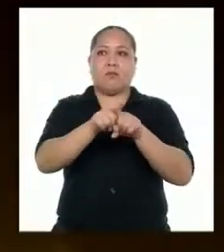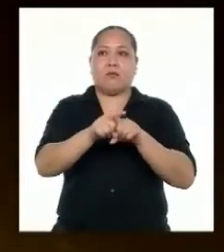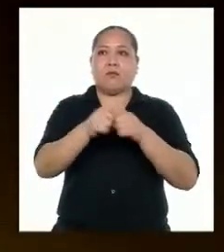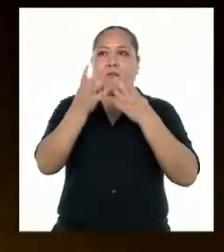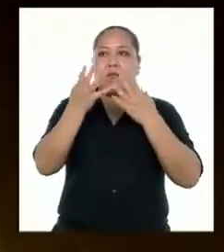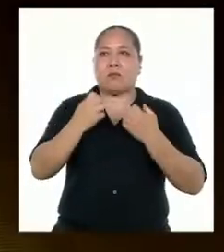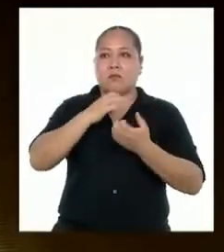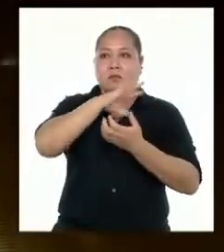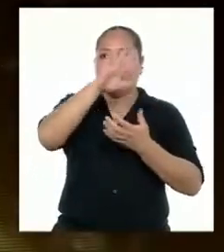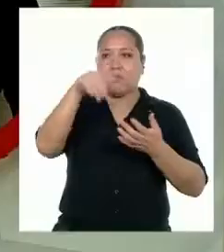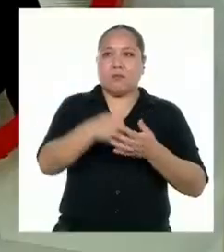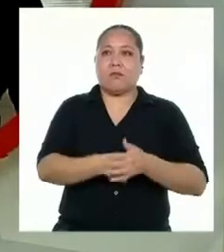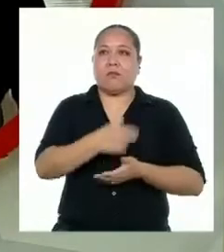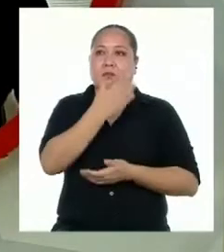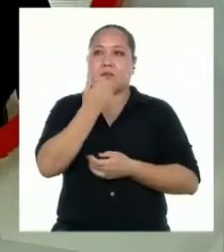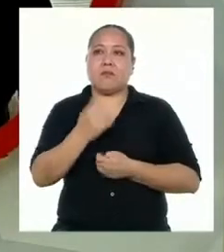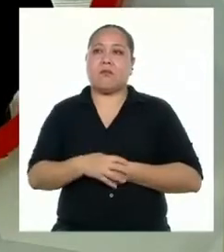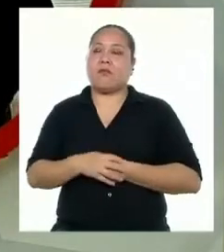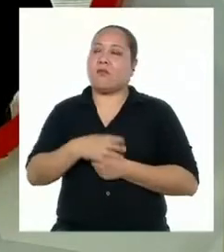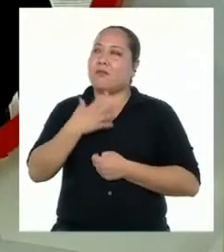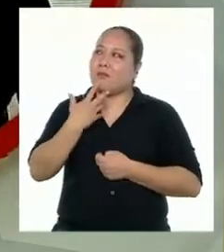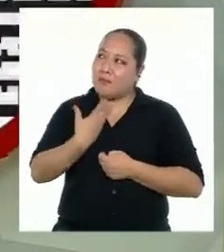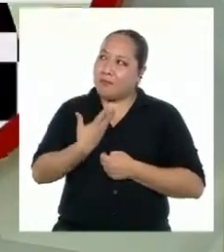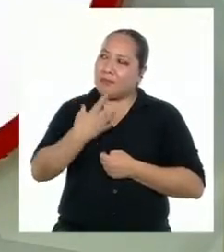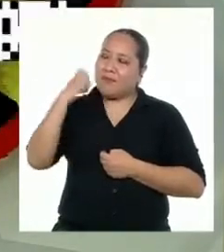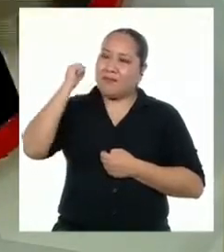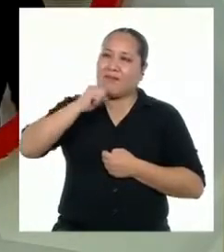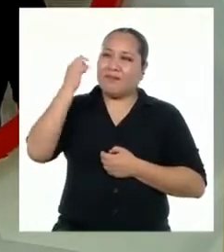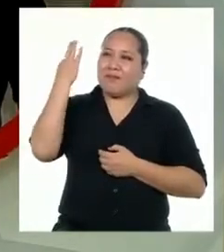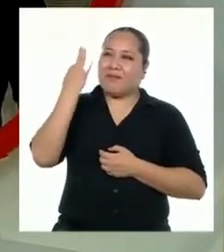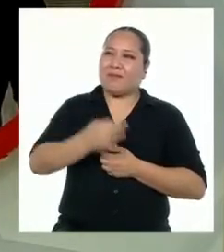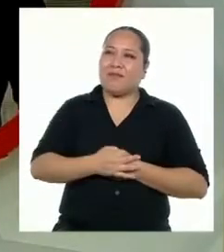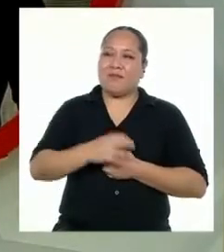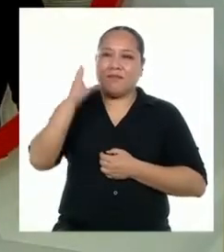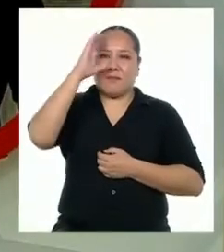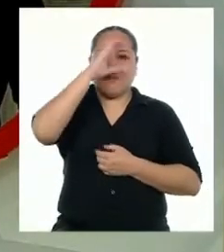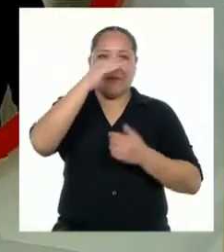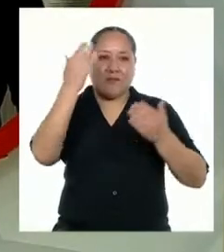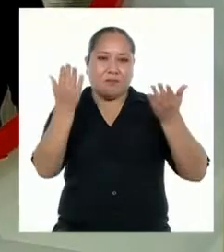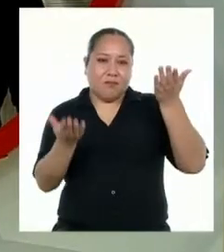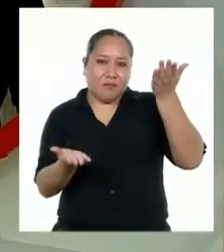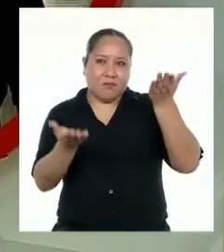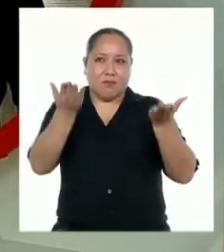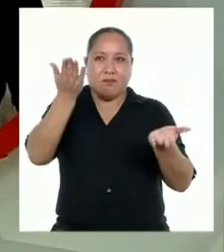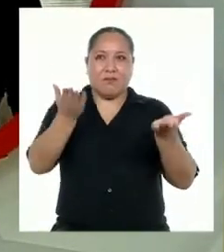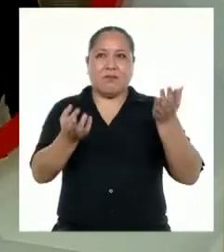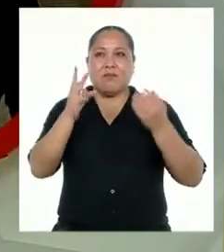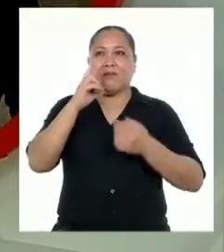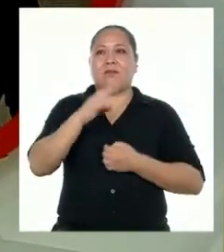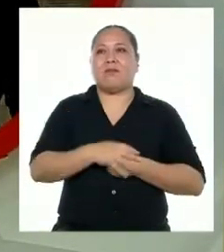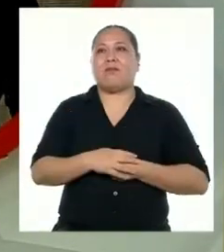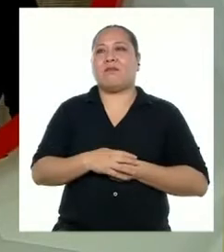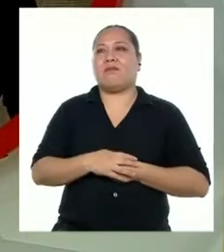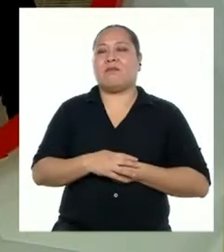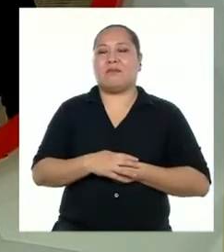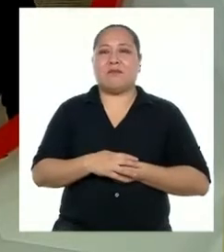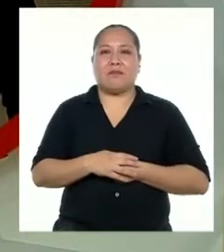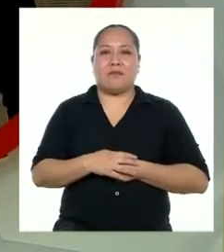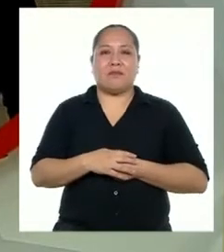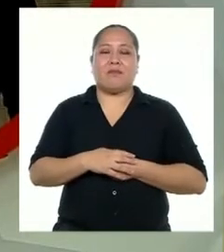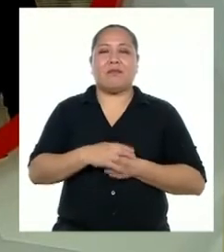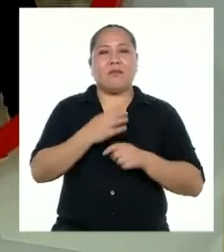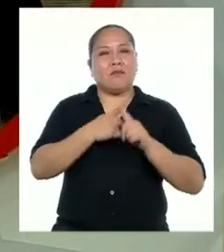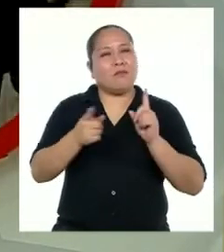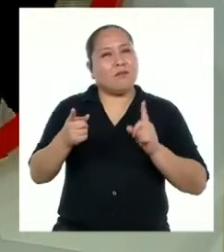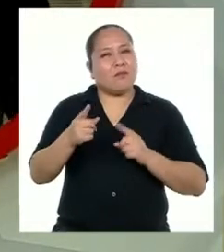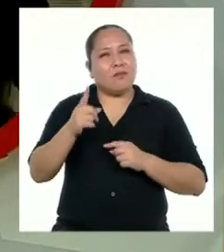que todo sea mejor. ¡Guau! Tienes razón. Hay que buscar el balance, como dirían Yodrigo y Tosi y Guantan. Pero